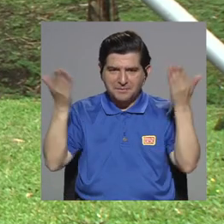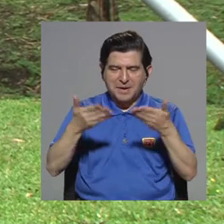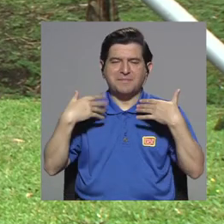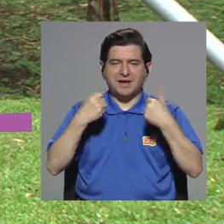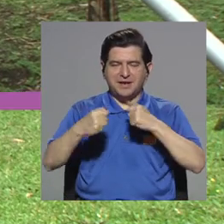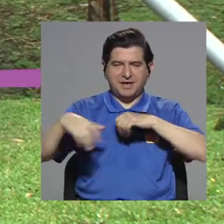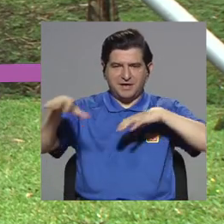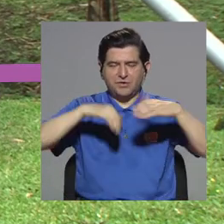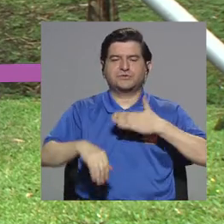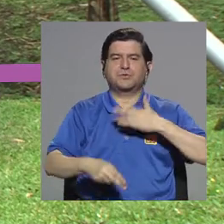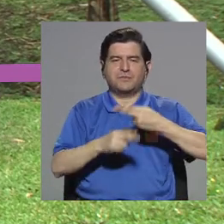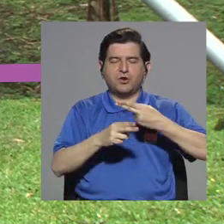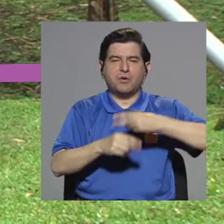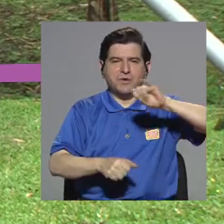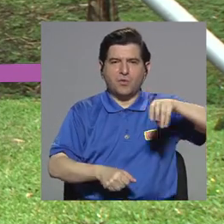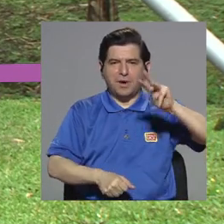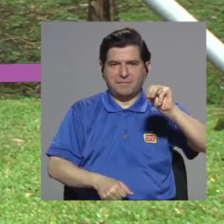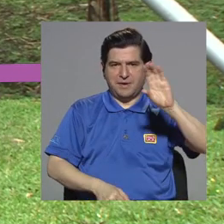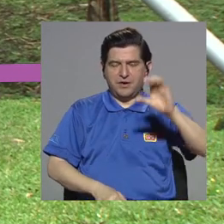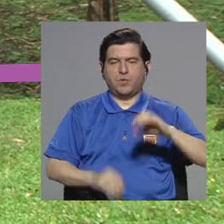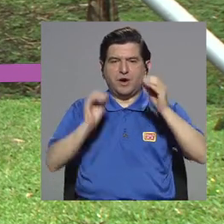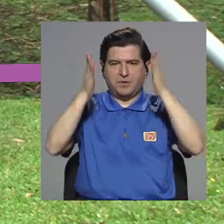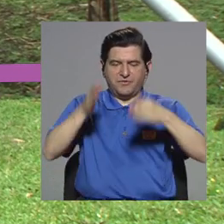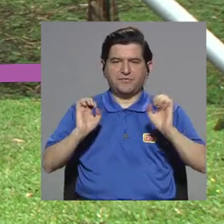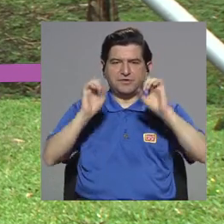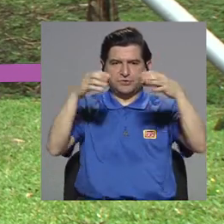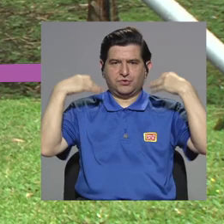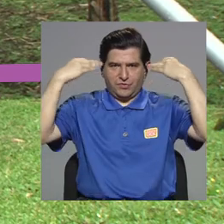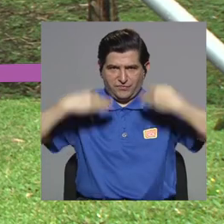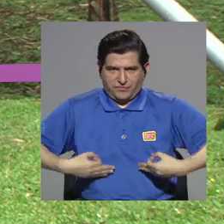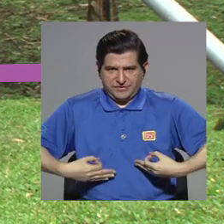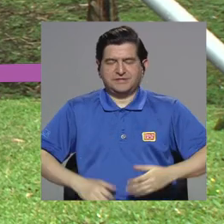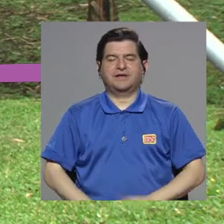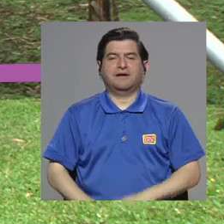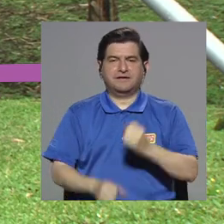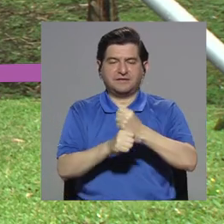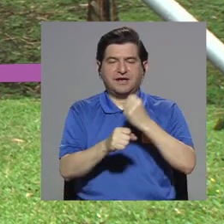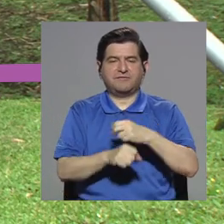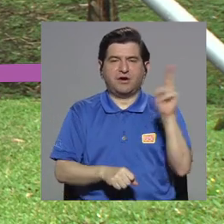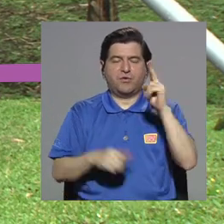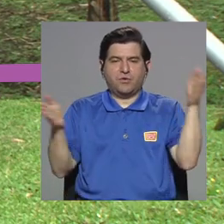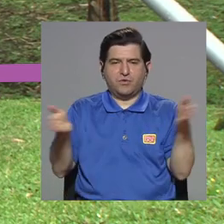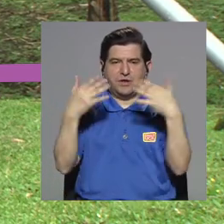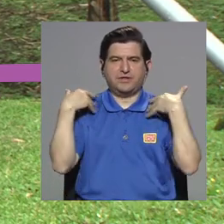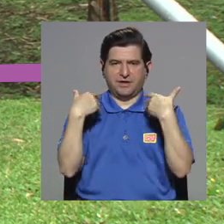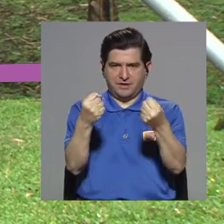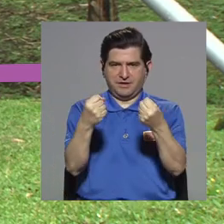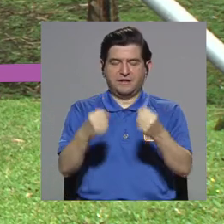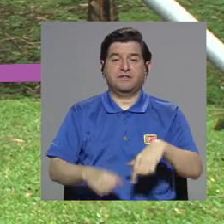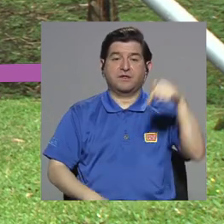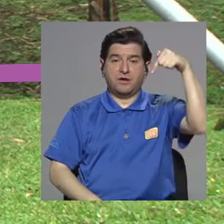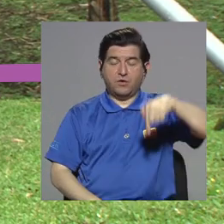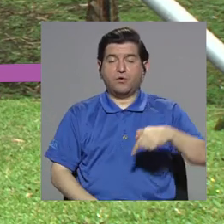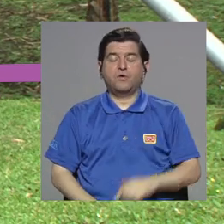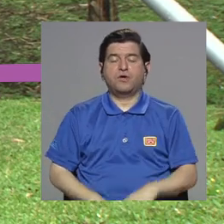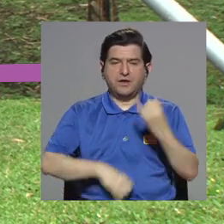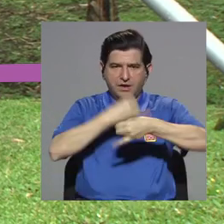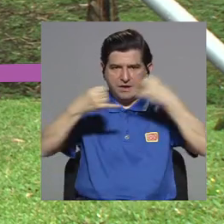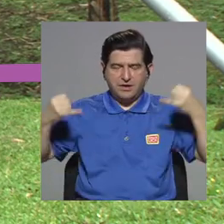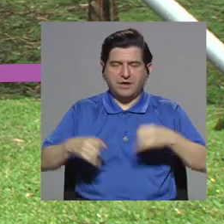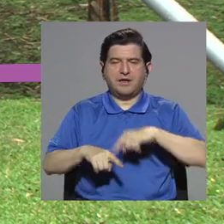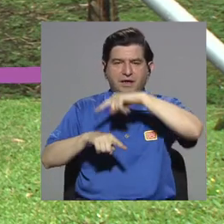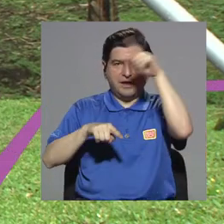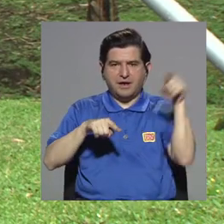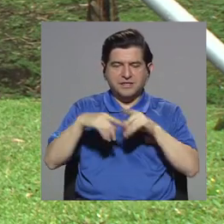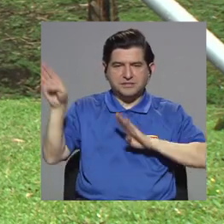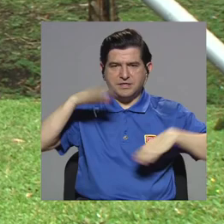Buenas, bienvenidos a Salud en Movimiento. Mi nombre es Juan Manuel Camacho, soy profesor de Educación Física y trabajo en la Unidad de Promoción de Salud. Hoy estamos en